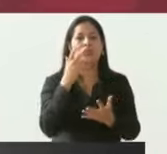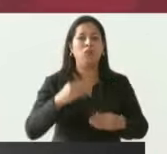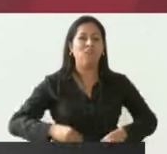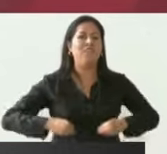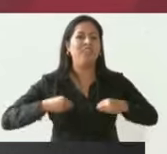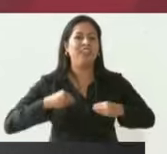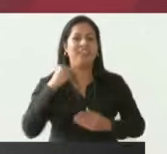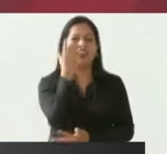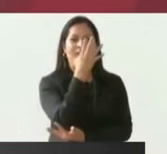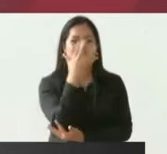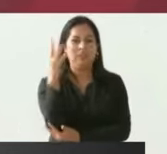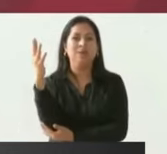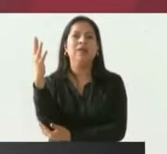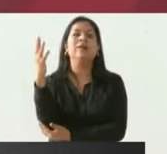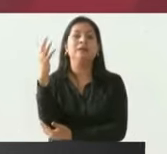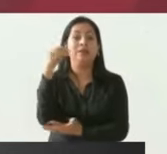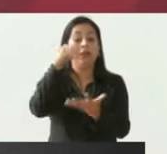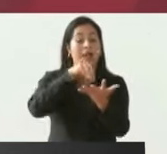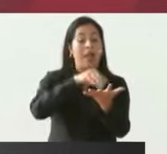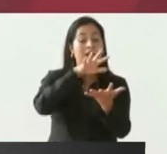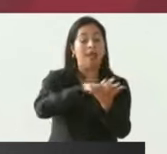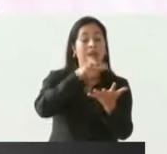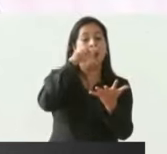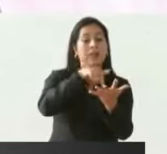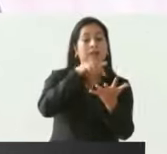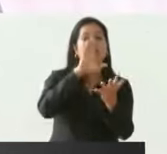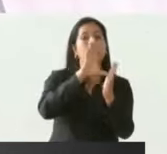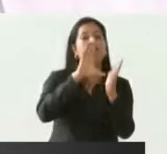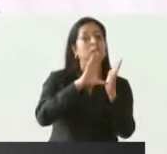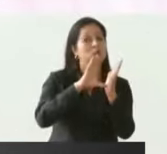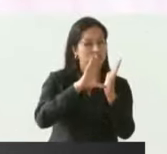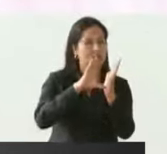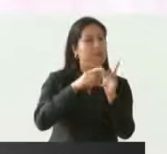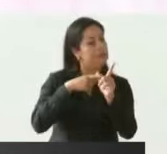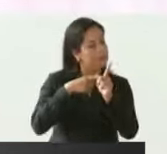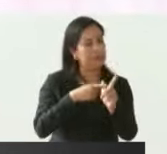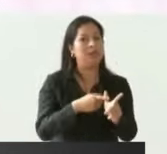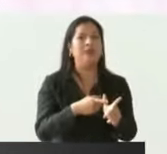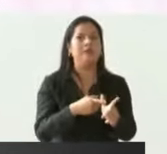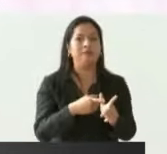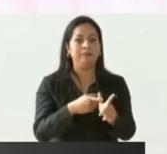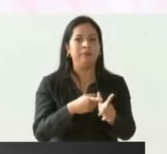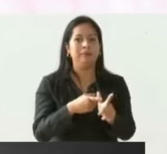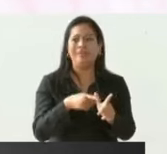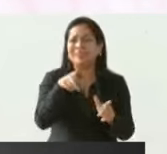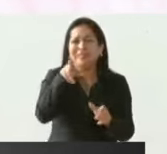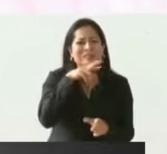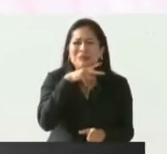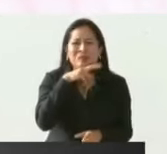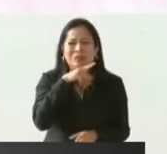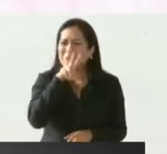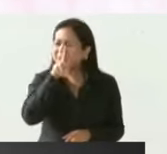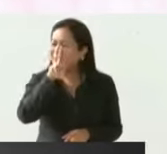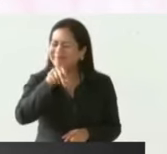eleve a rango constitucional y continúe además no se preocupen